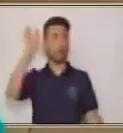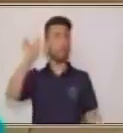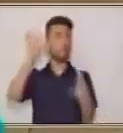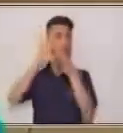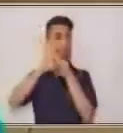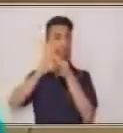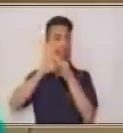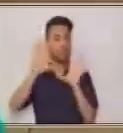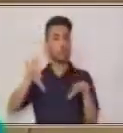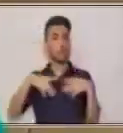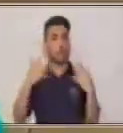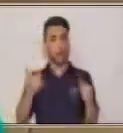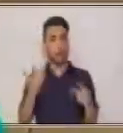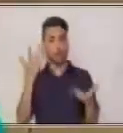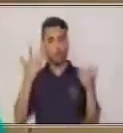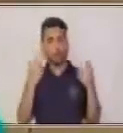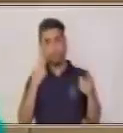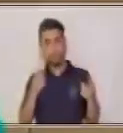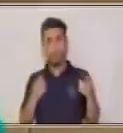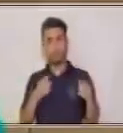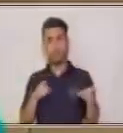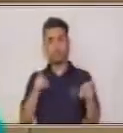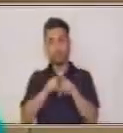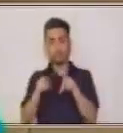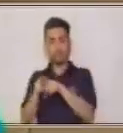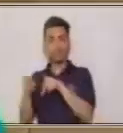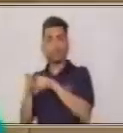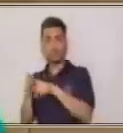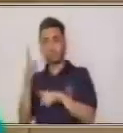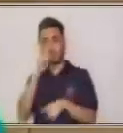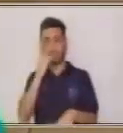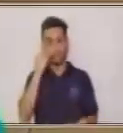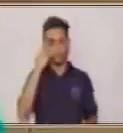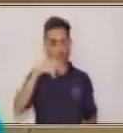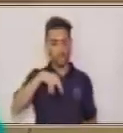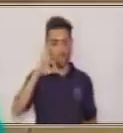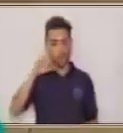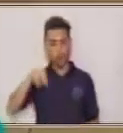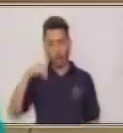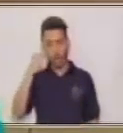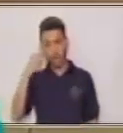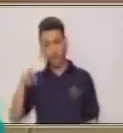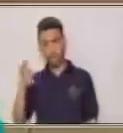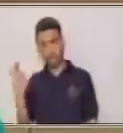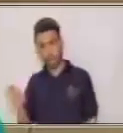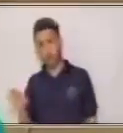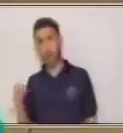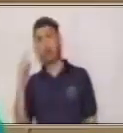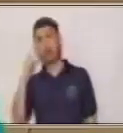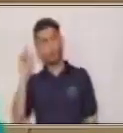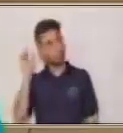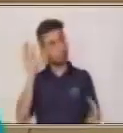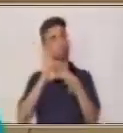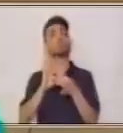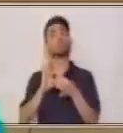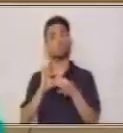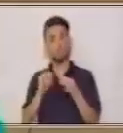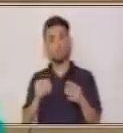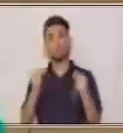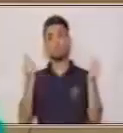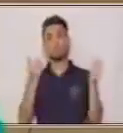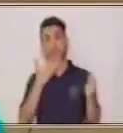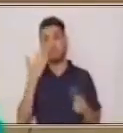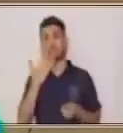buscamos un sinónimo y por eso es que cuando leemos de manera silenciosa, la comprensión es más eficaz.